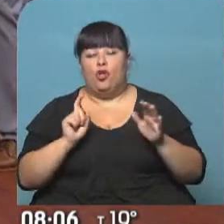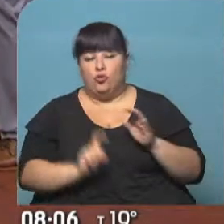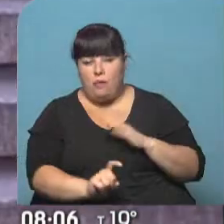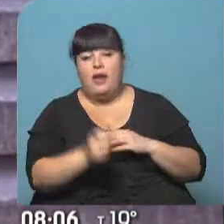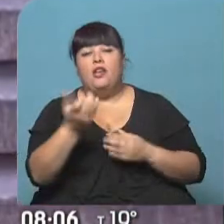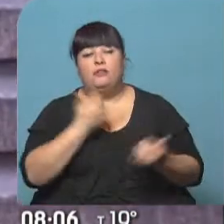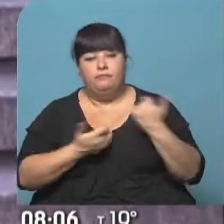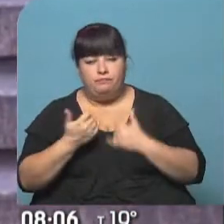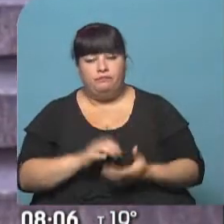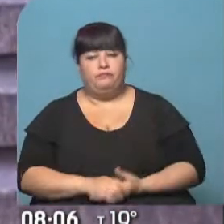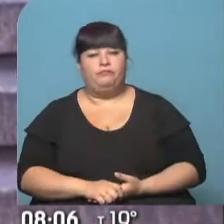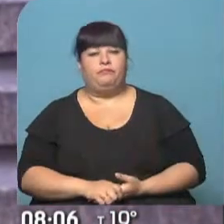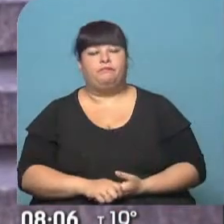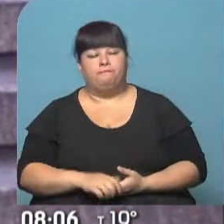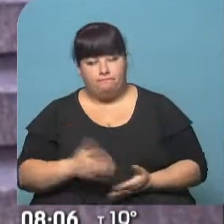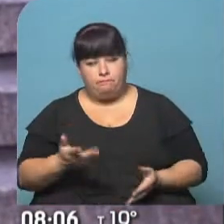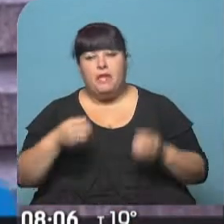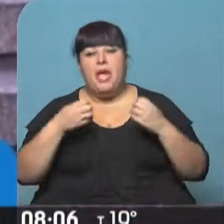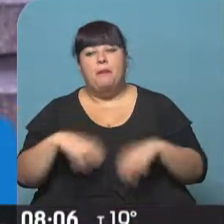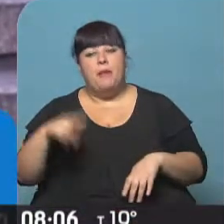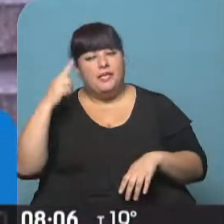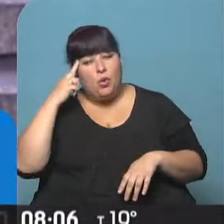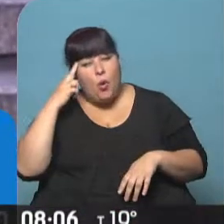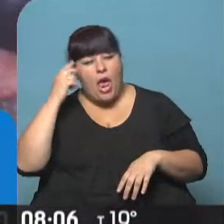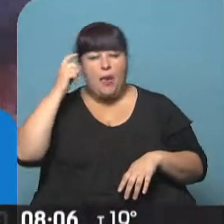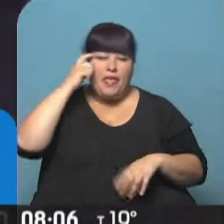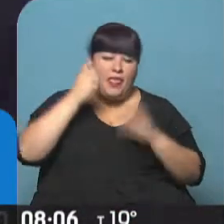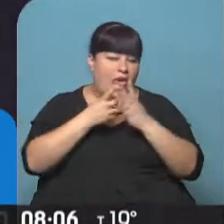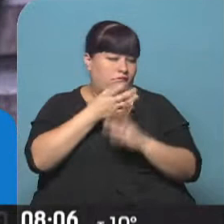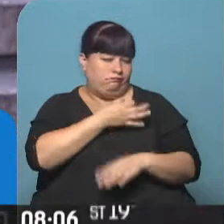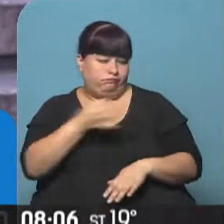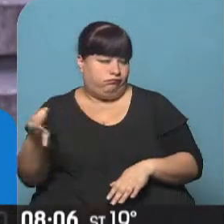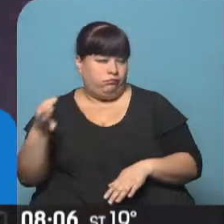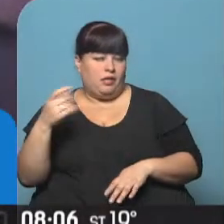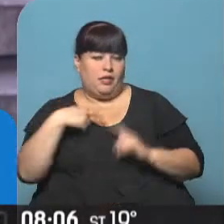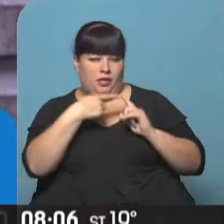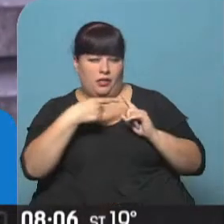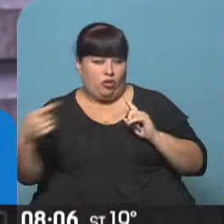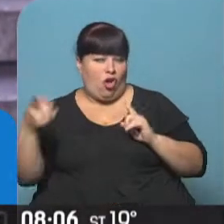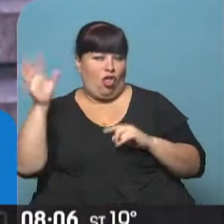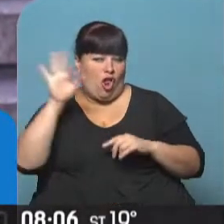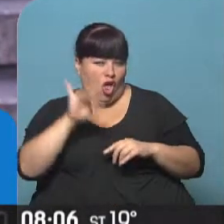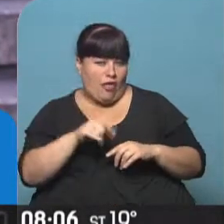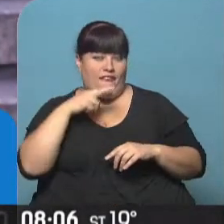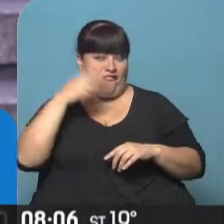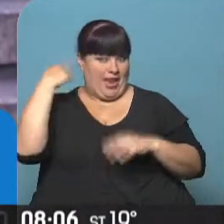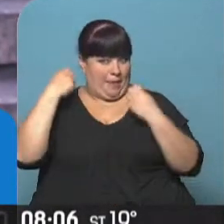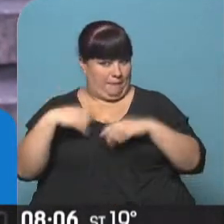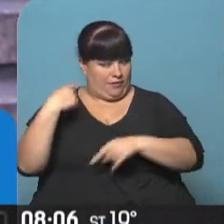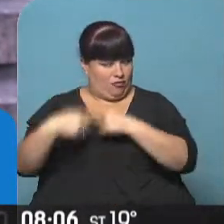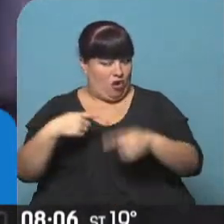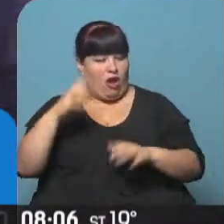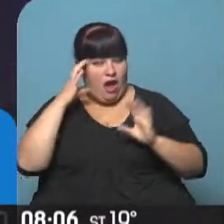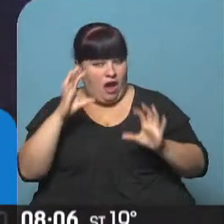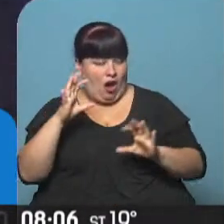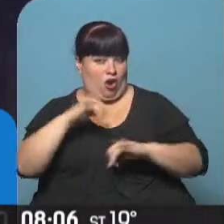Laura. Pablo, a partir de las 9, 10 de la mañana, como siempre, como todas estas jornadas desde el viernes pasado, recordemos que